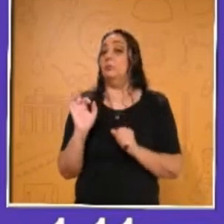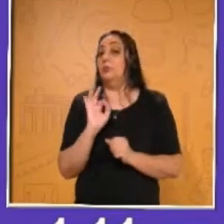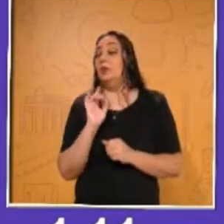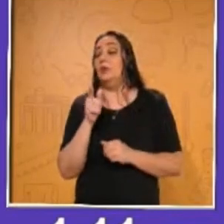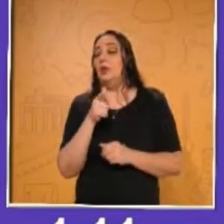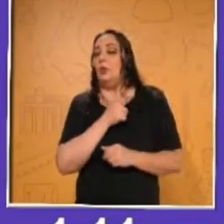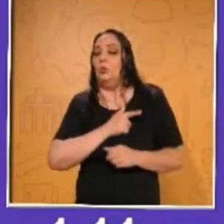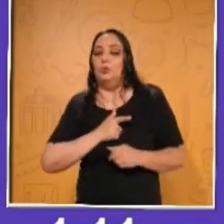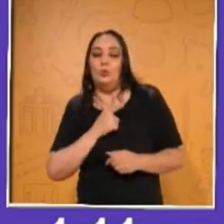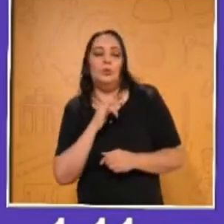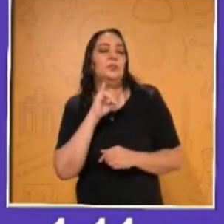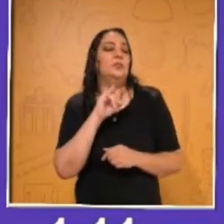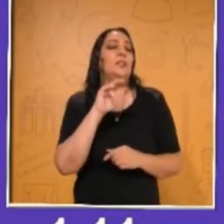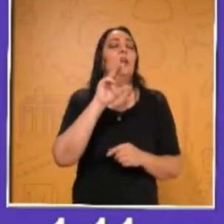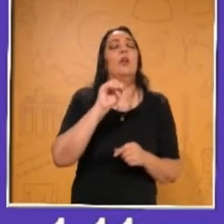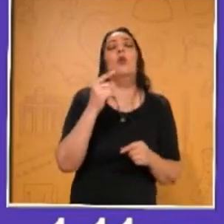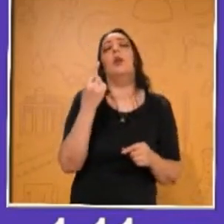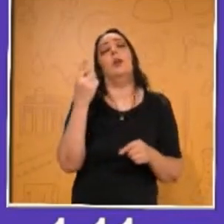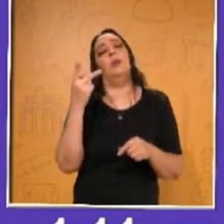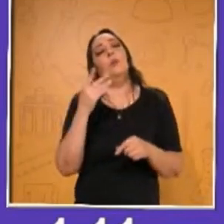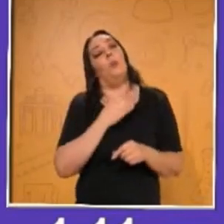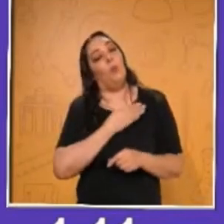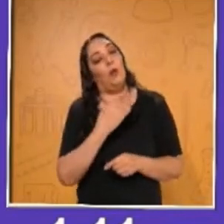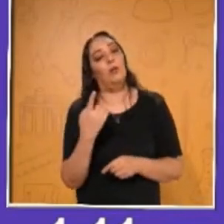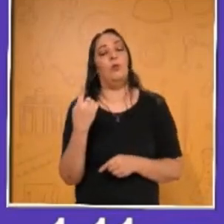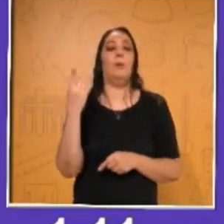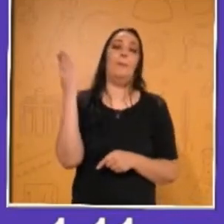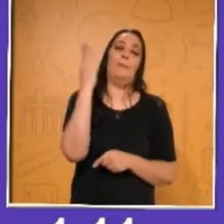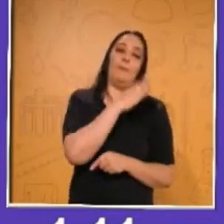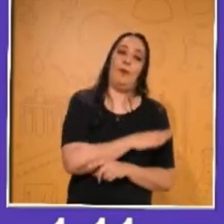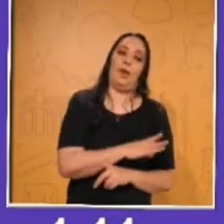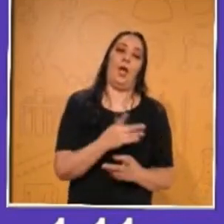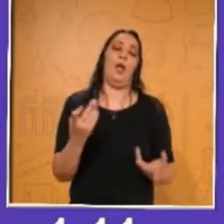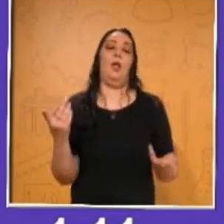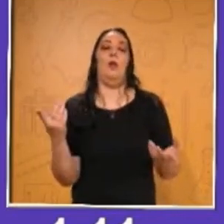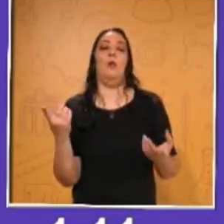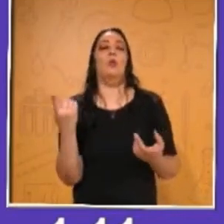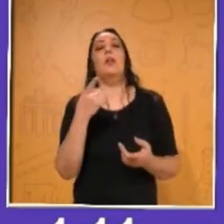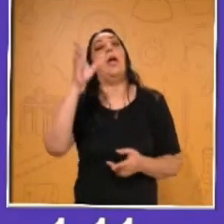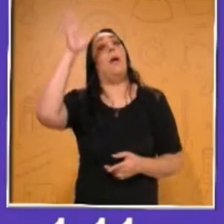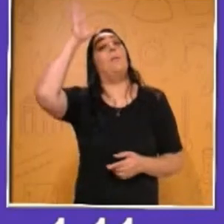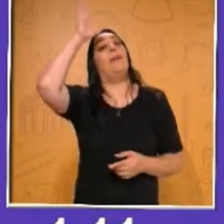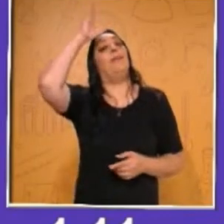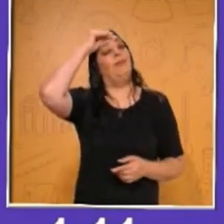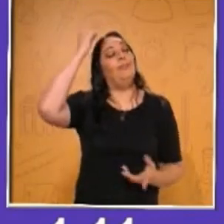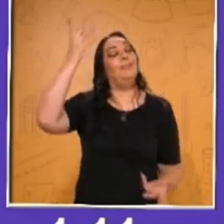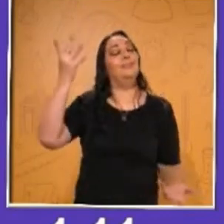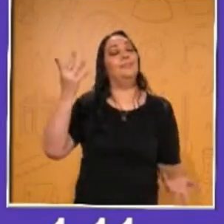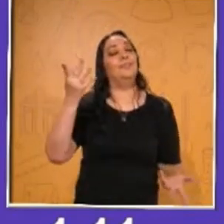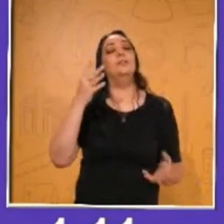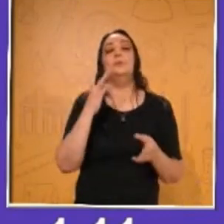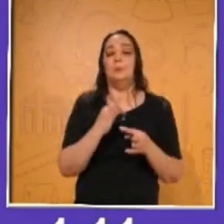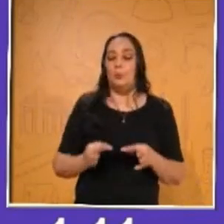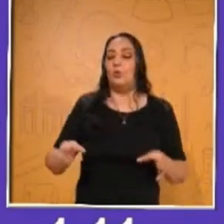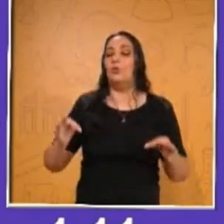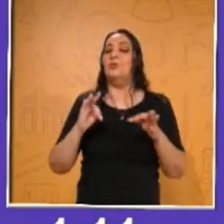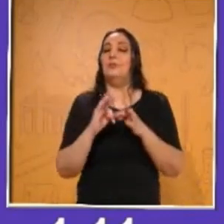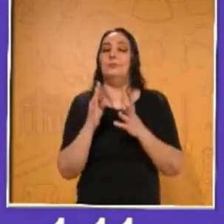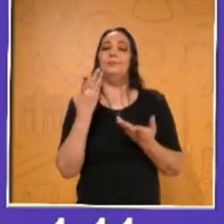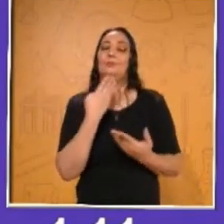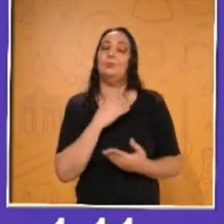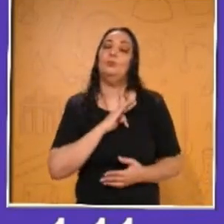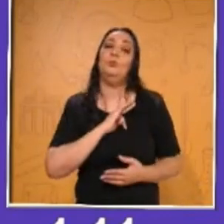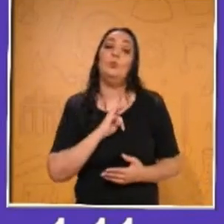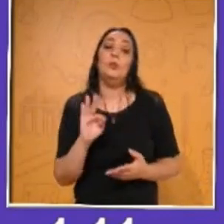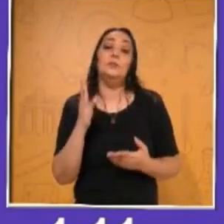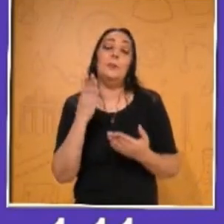estar en la primaria, si no te gustó, qué fue lo bueno, qué fue lo malo. Qué aprendiste. Qué aprendiste, es bien importante. A lo mejor puedes poner